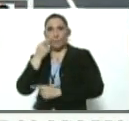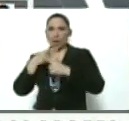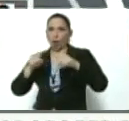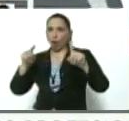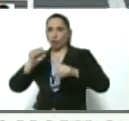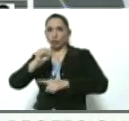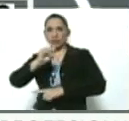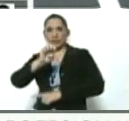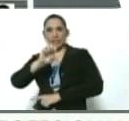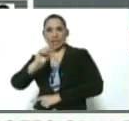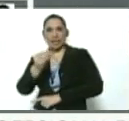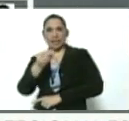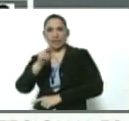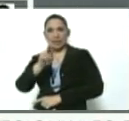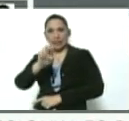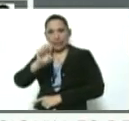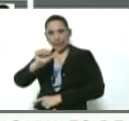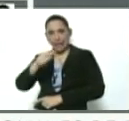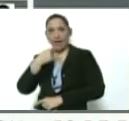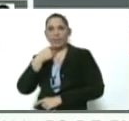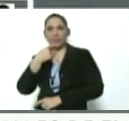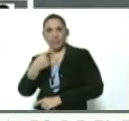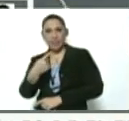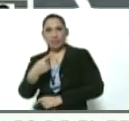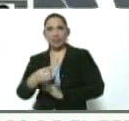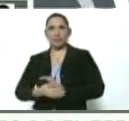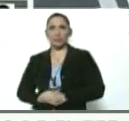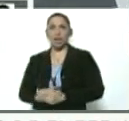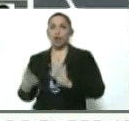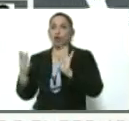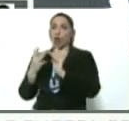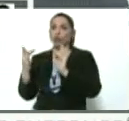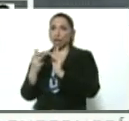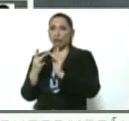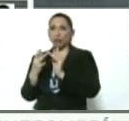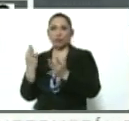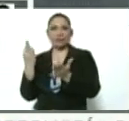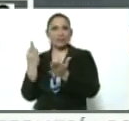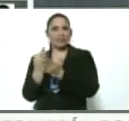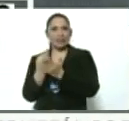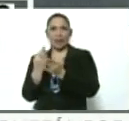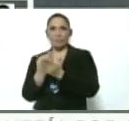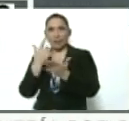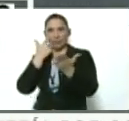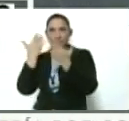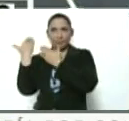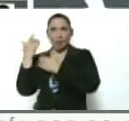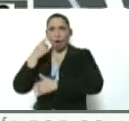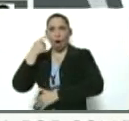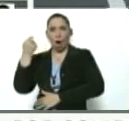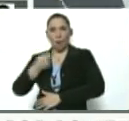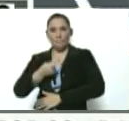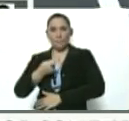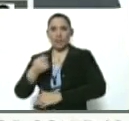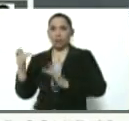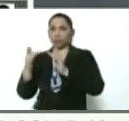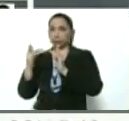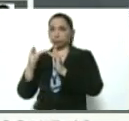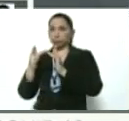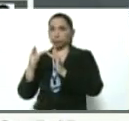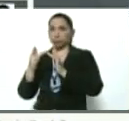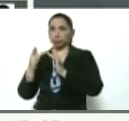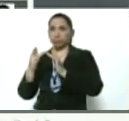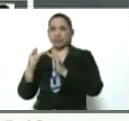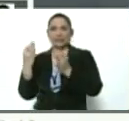mercenaria, señala que su contacto directo siempre fue Clíber Alcalá Cordón, que el enlace directo era con Clíber Alcalá